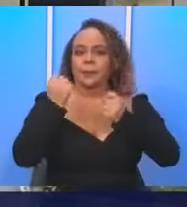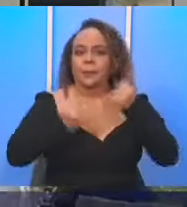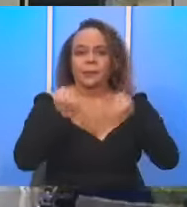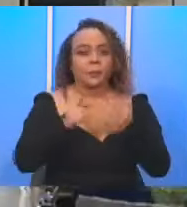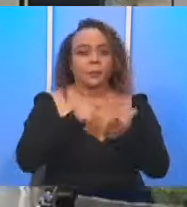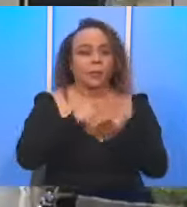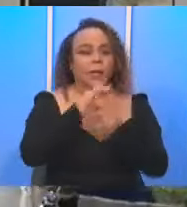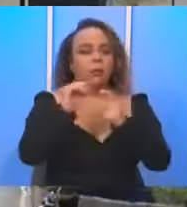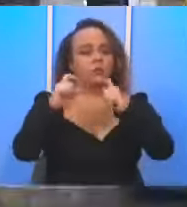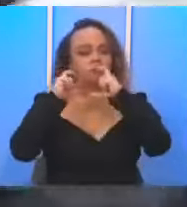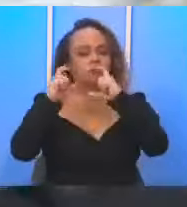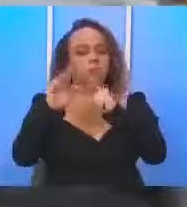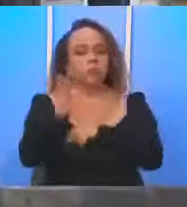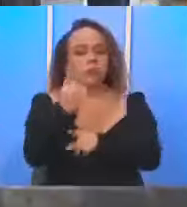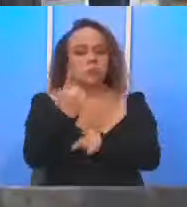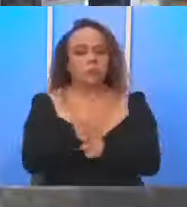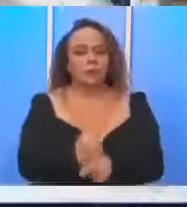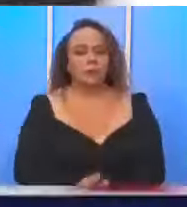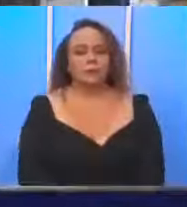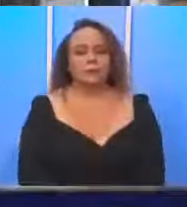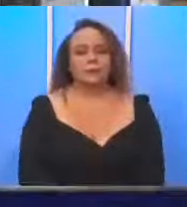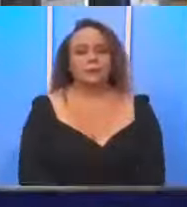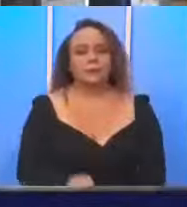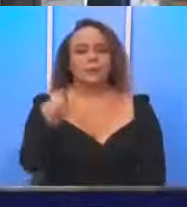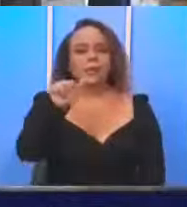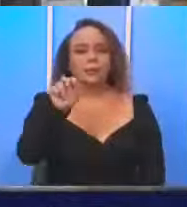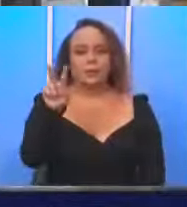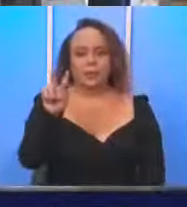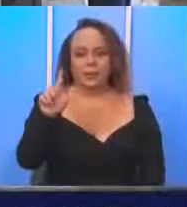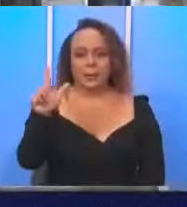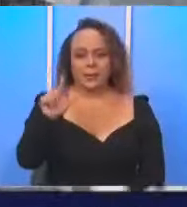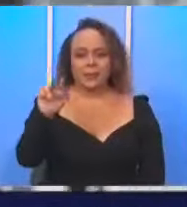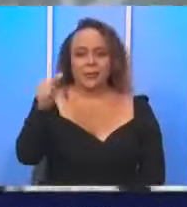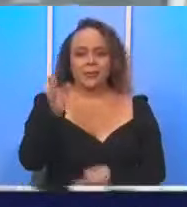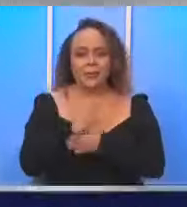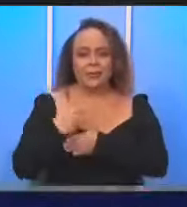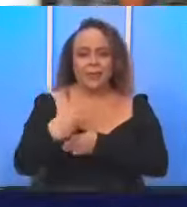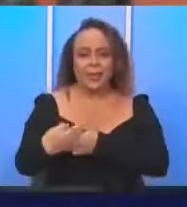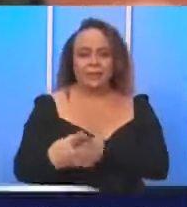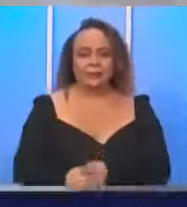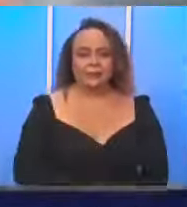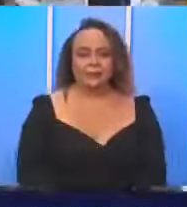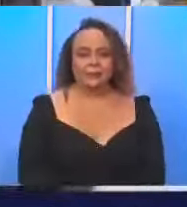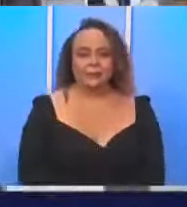marchamo pagado y pegado correctamente. Álvaro Valverde Loaiza, Noticias Telediario.